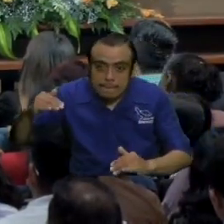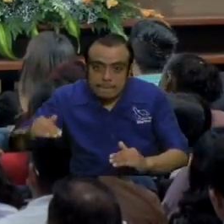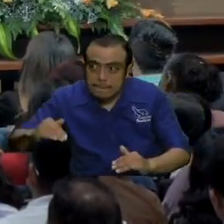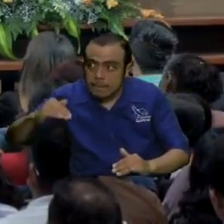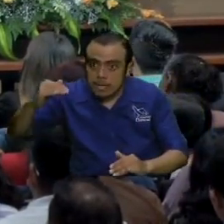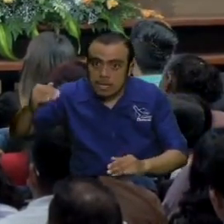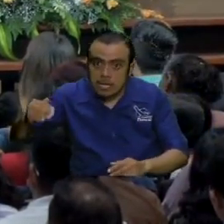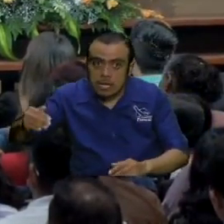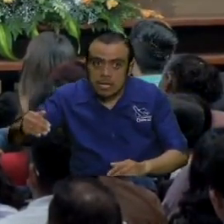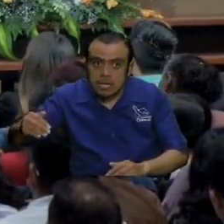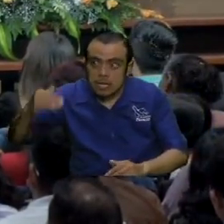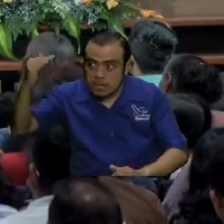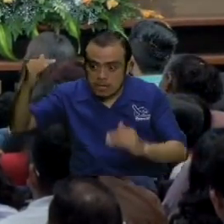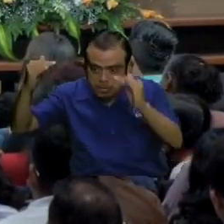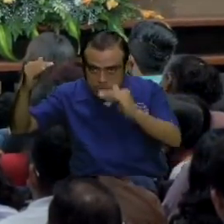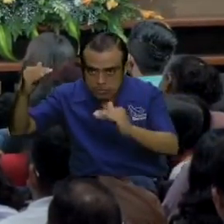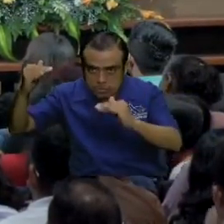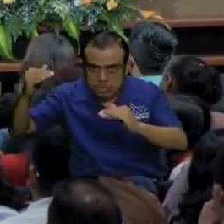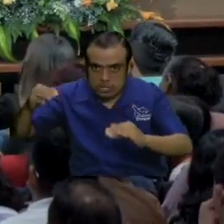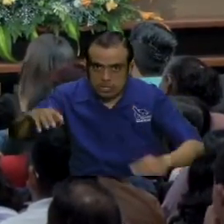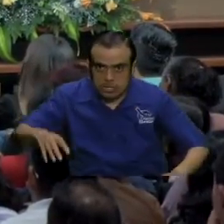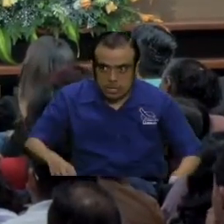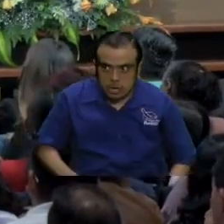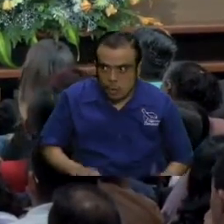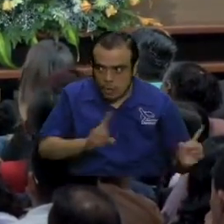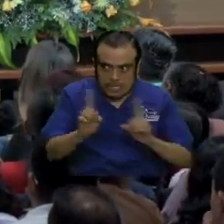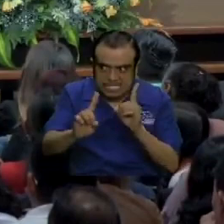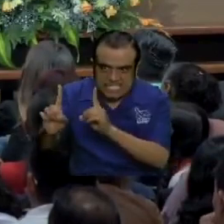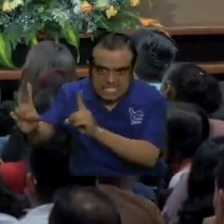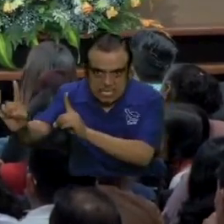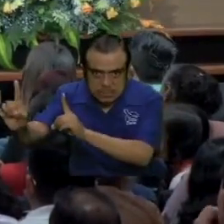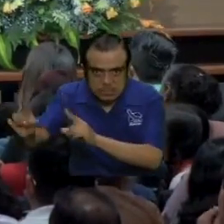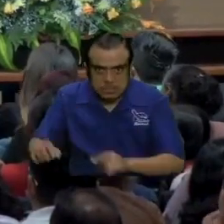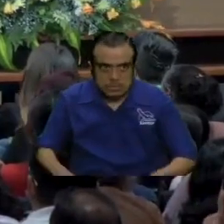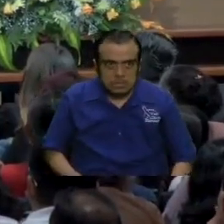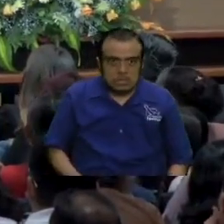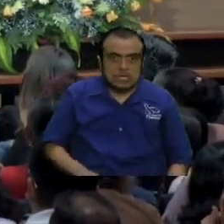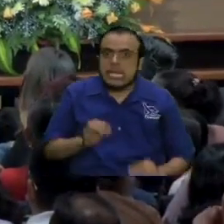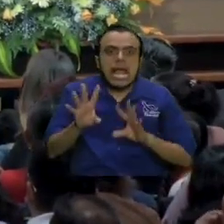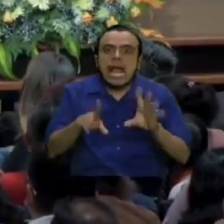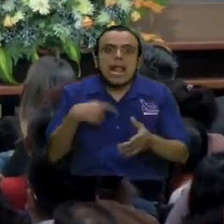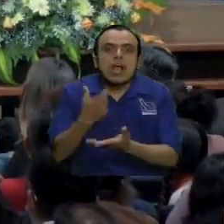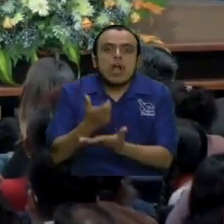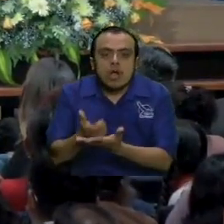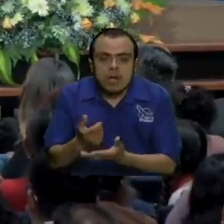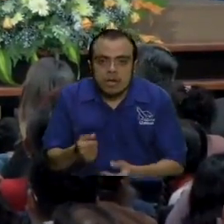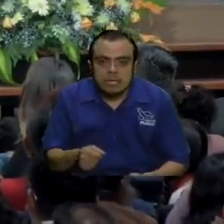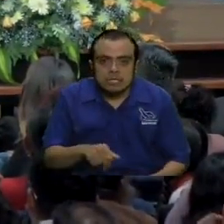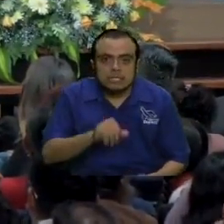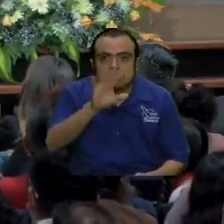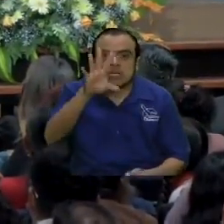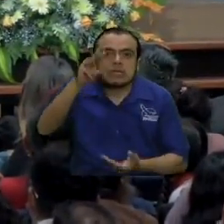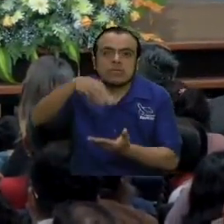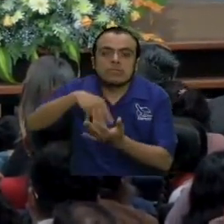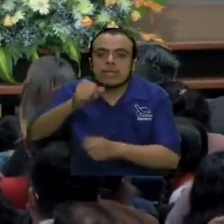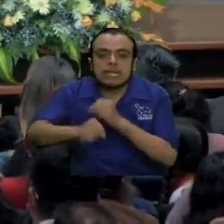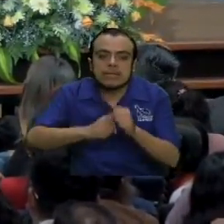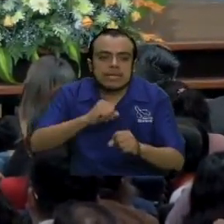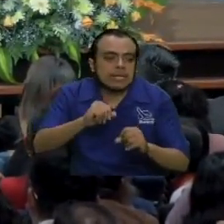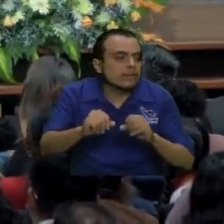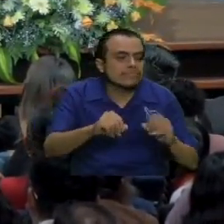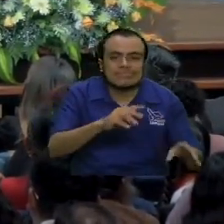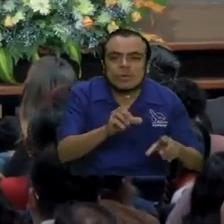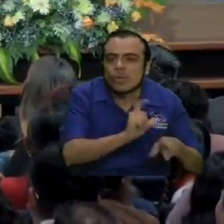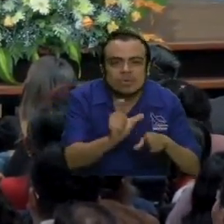para perseguir el lavado de activos entonces si alguien compró póngale 5 mil pesos con su tarjeta de